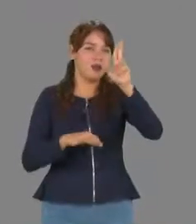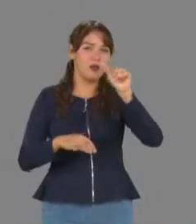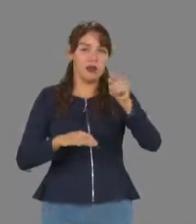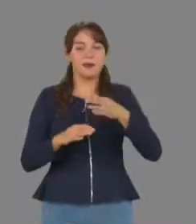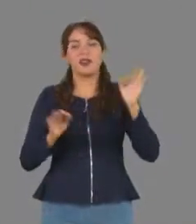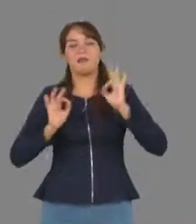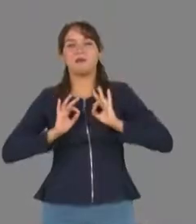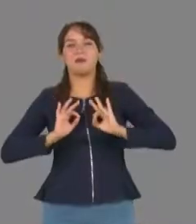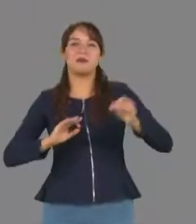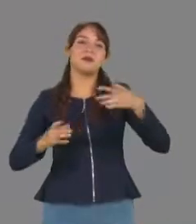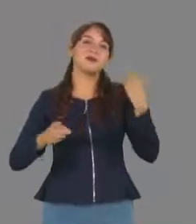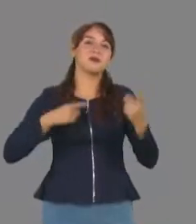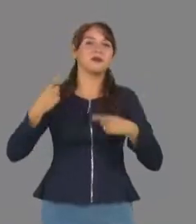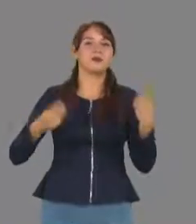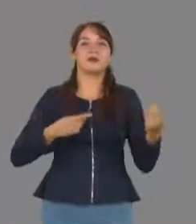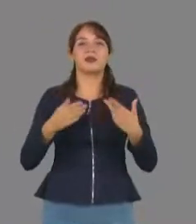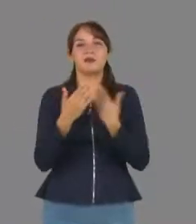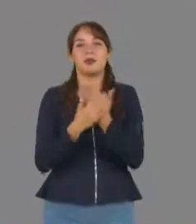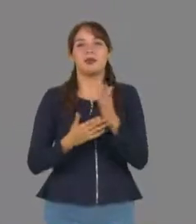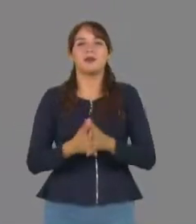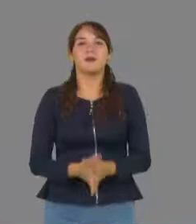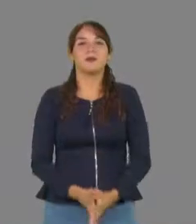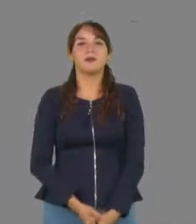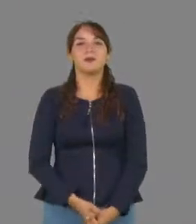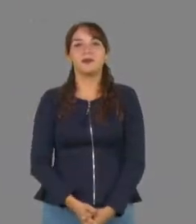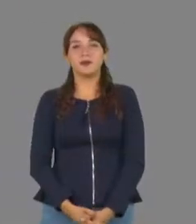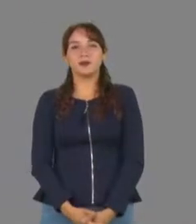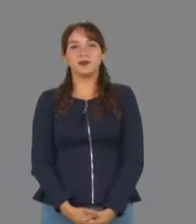consentir y disfrutar de una grata convivencia.